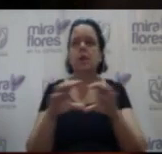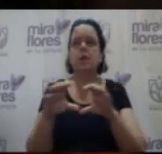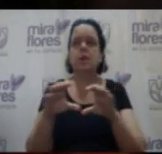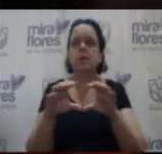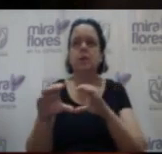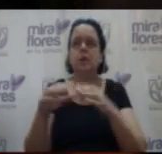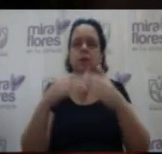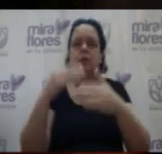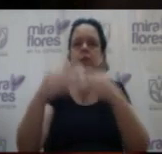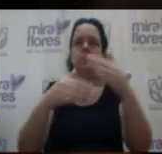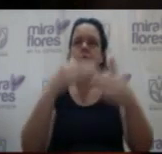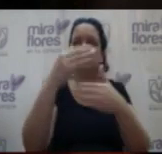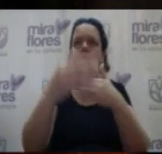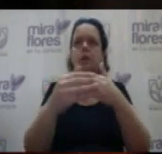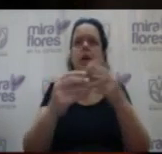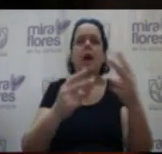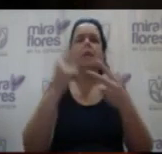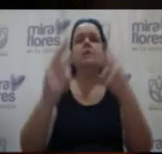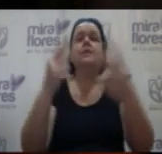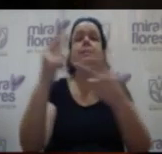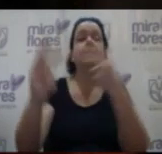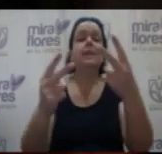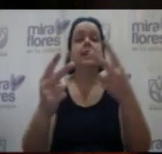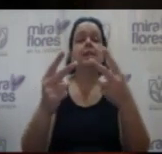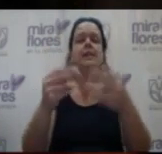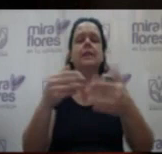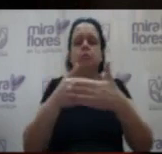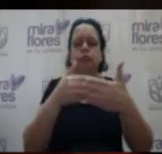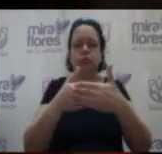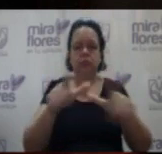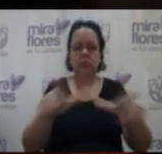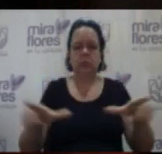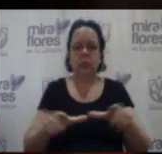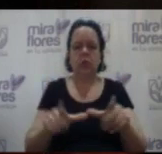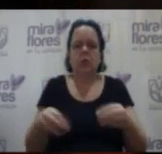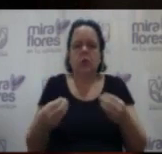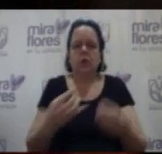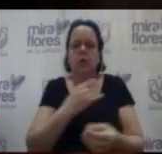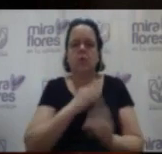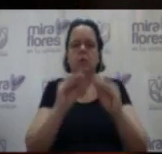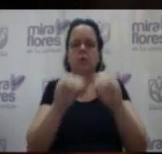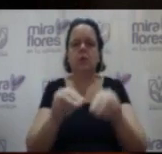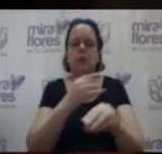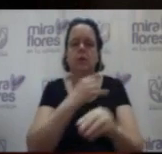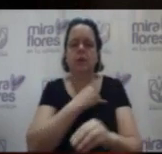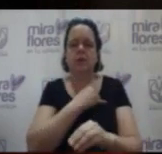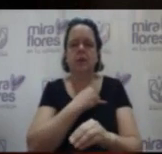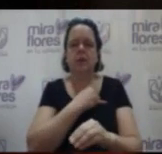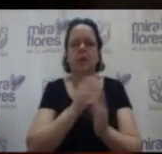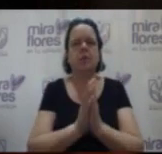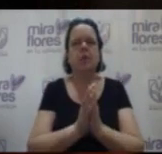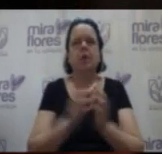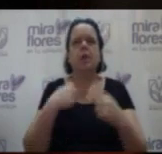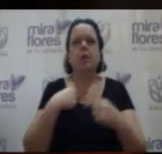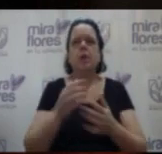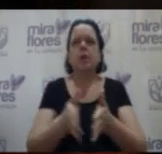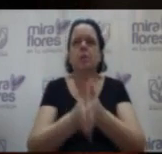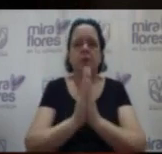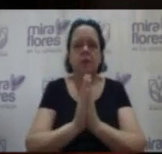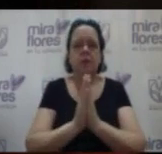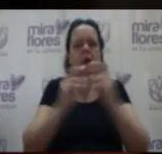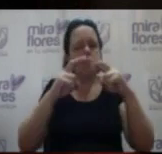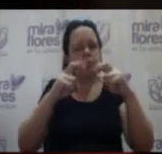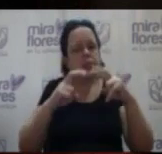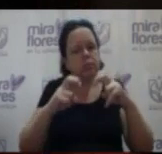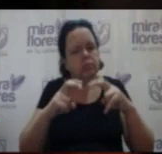realizar la encuesta a los vecinos colindantes, si no ha sido así. Por lo tanto, yo pediría que se revise